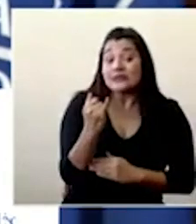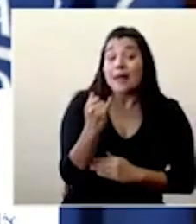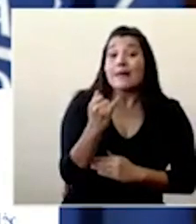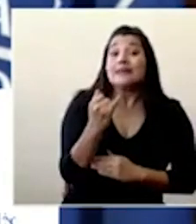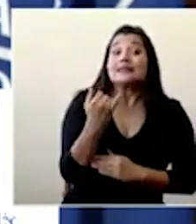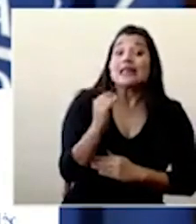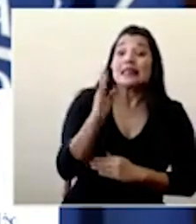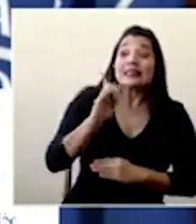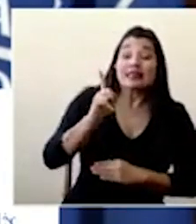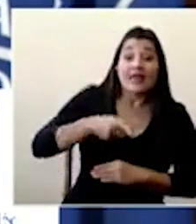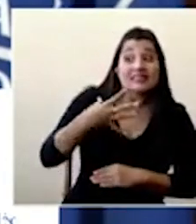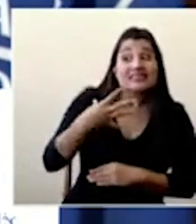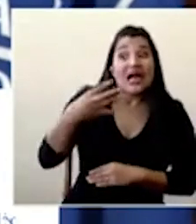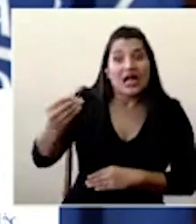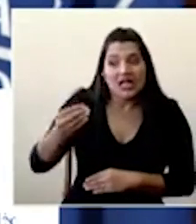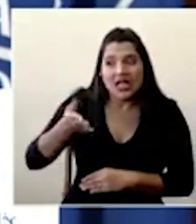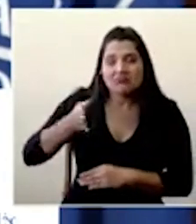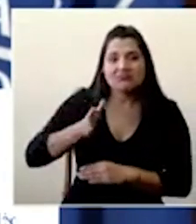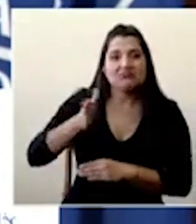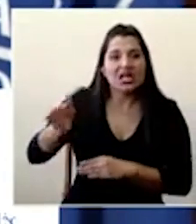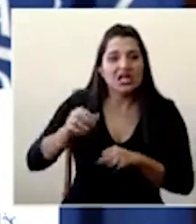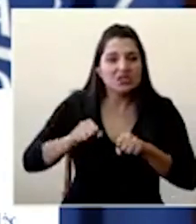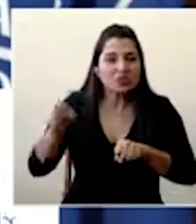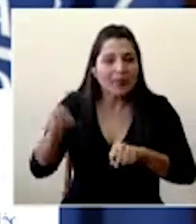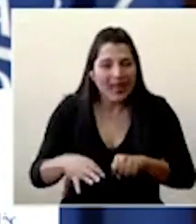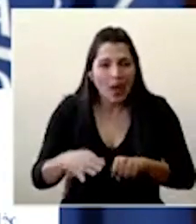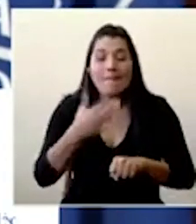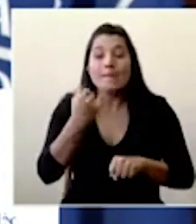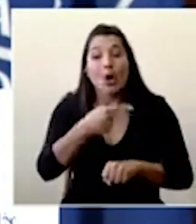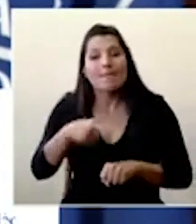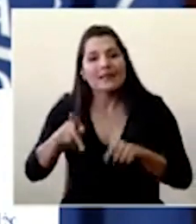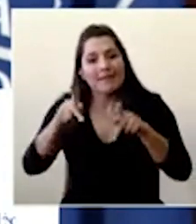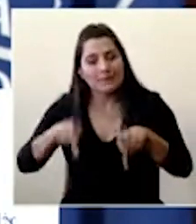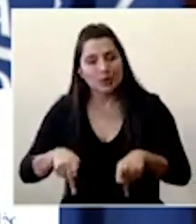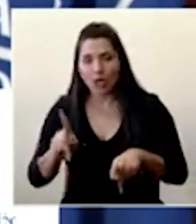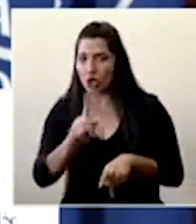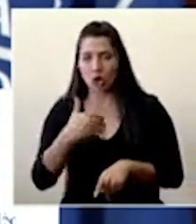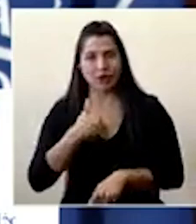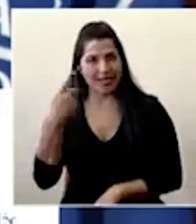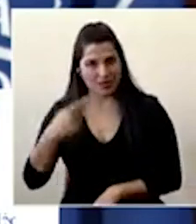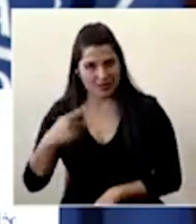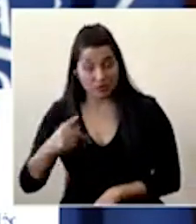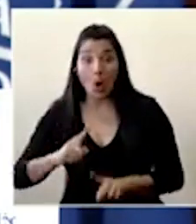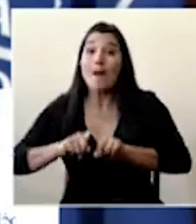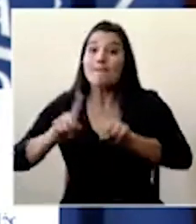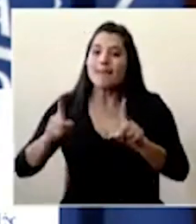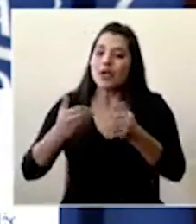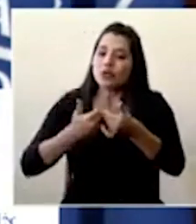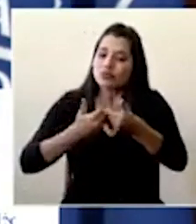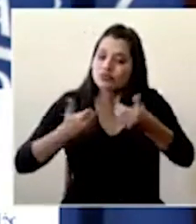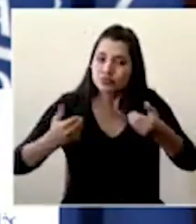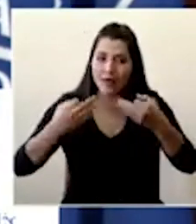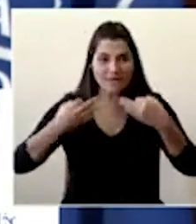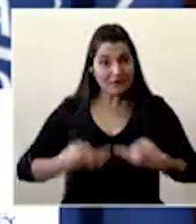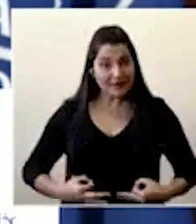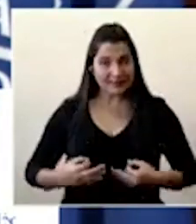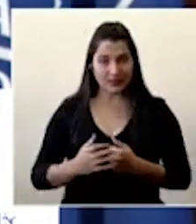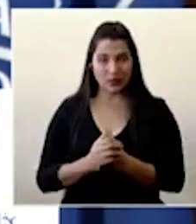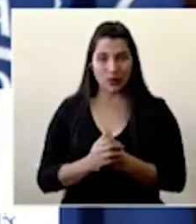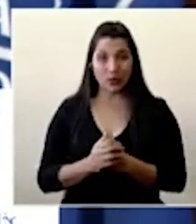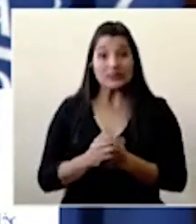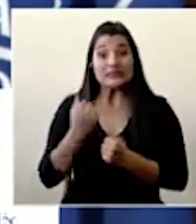pero no es el distanciamiento social que hablamos es principalmente físico es distanciarnos también físicamente porque justamente la